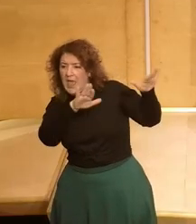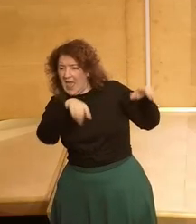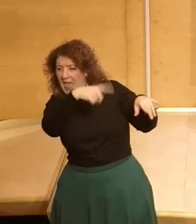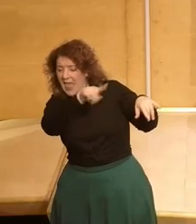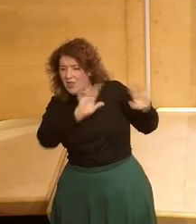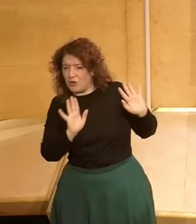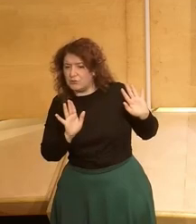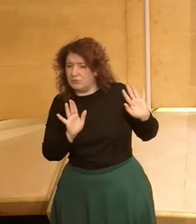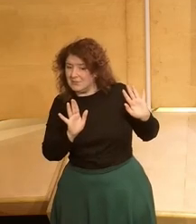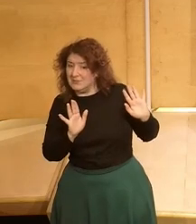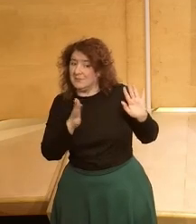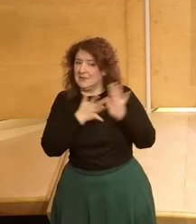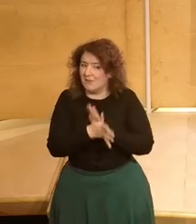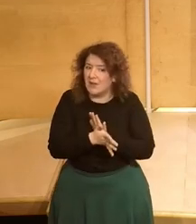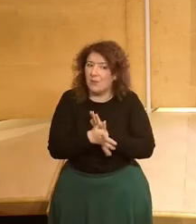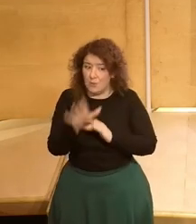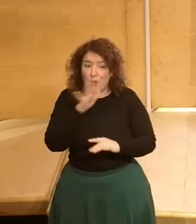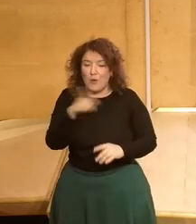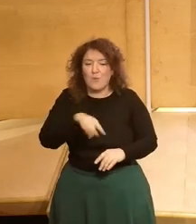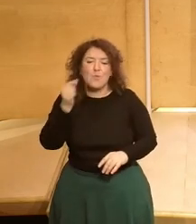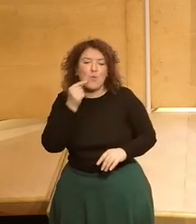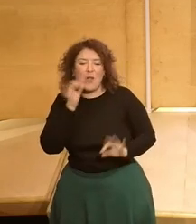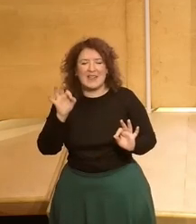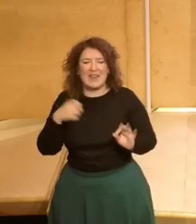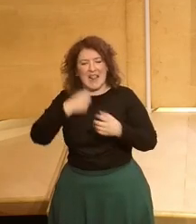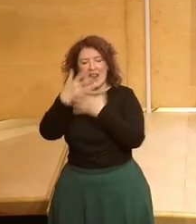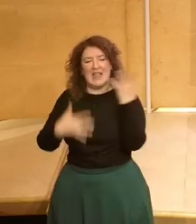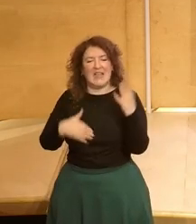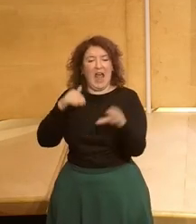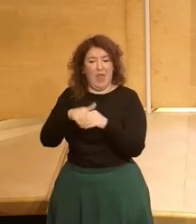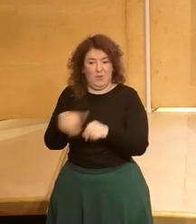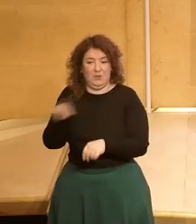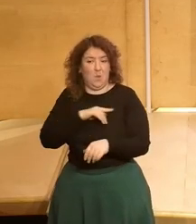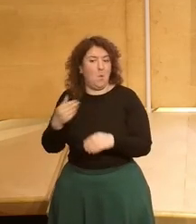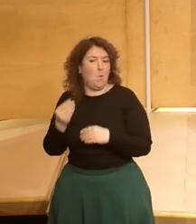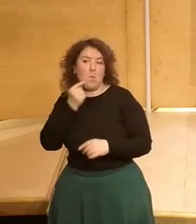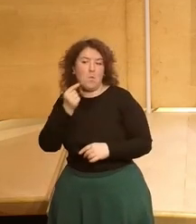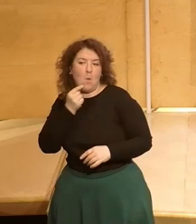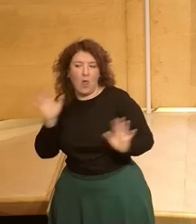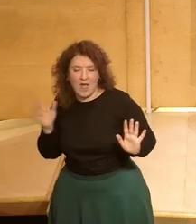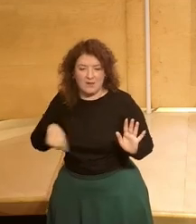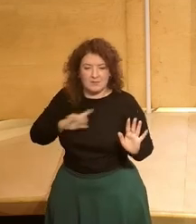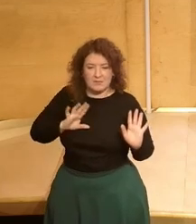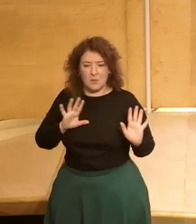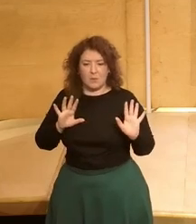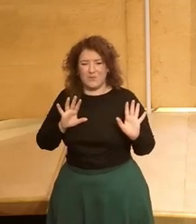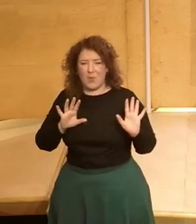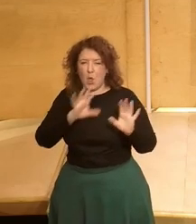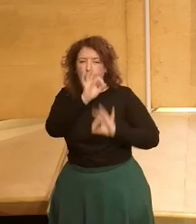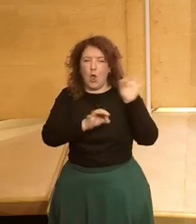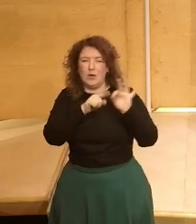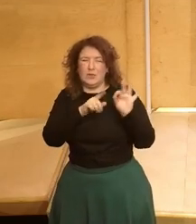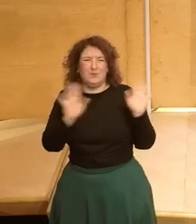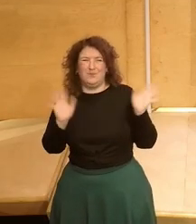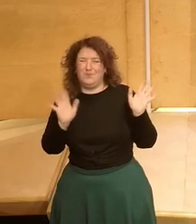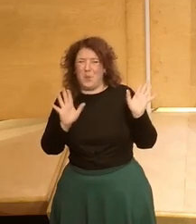y por tanto esto también explica porque hoy en día está tan de moda hacerse una lista electoral y presentarse a unas elecciones aquí articulación orgánica de un partido ya no se